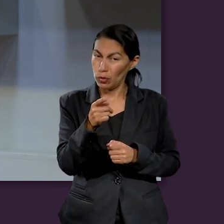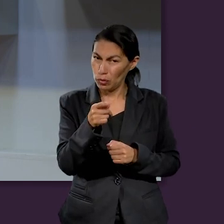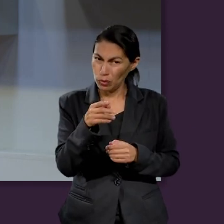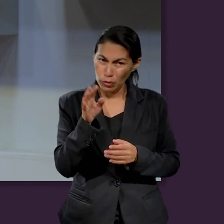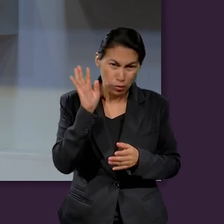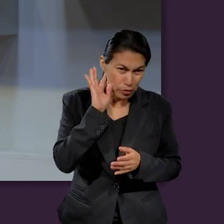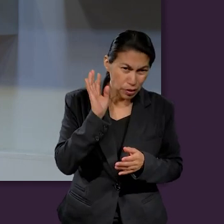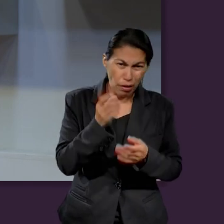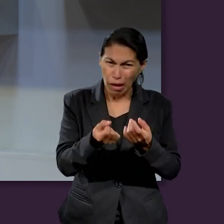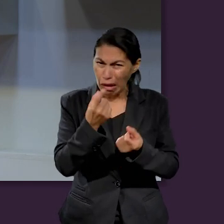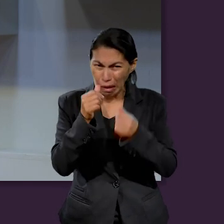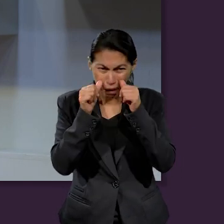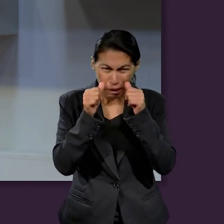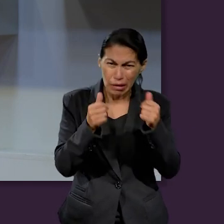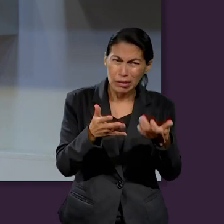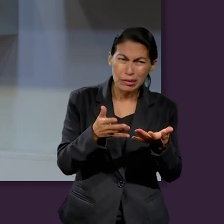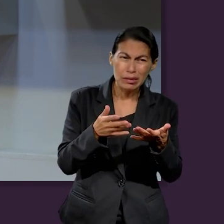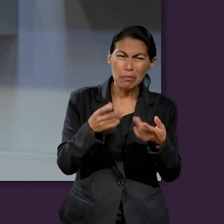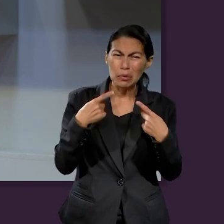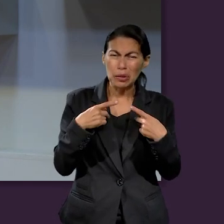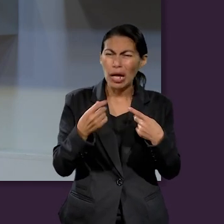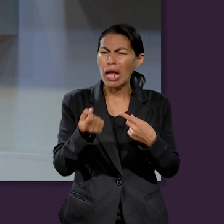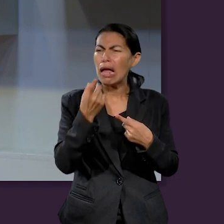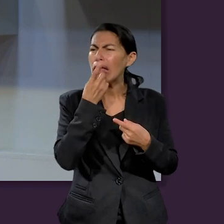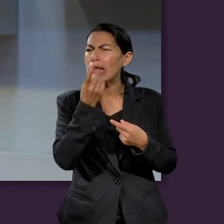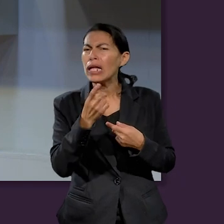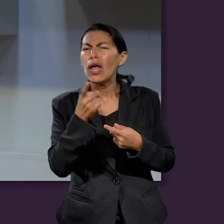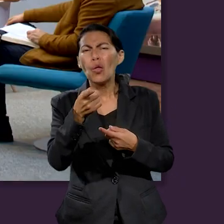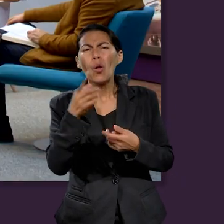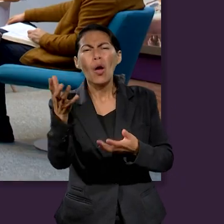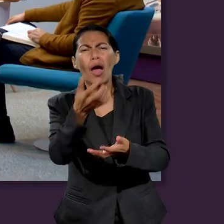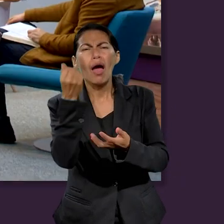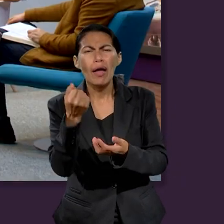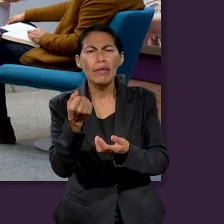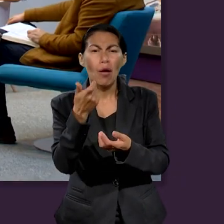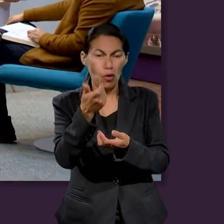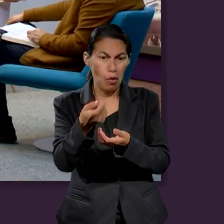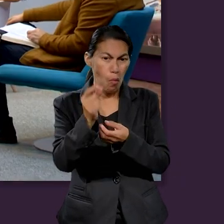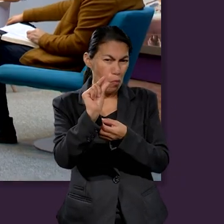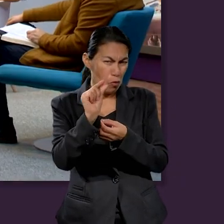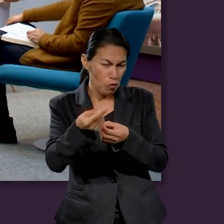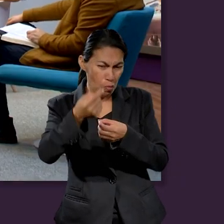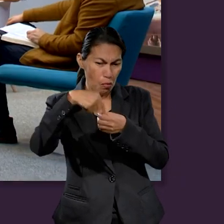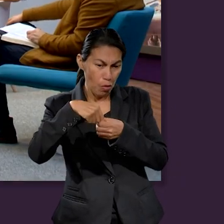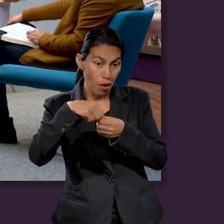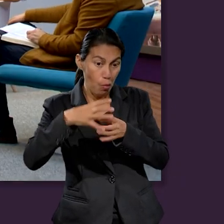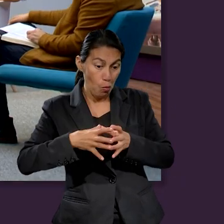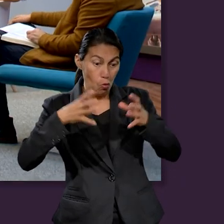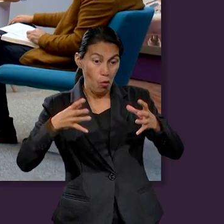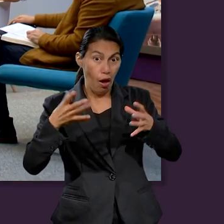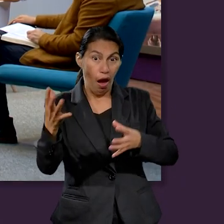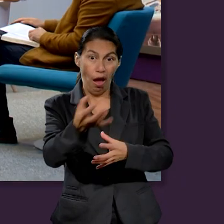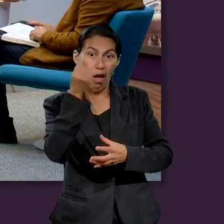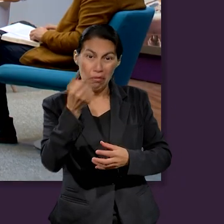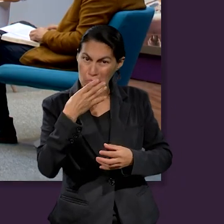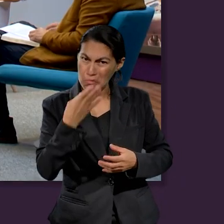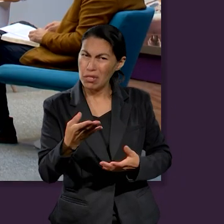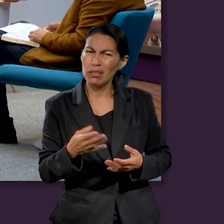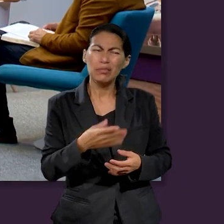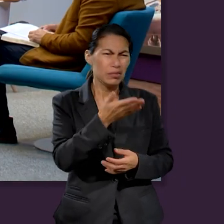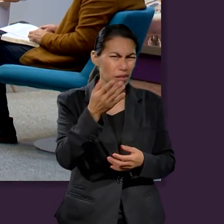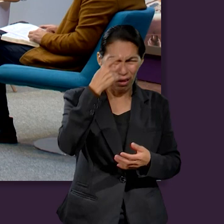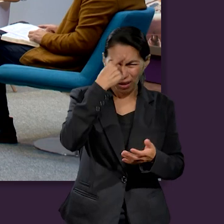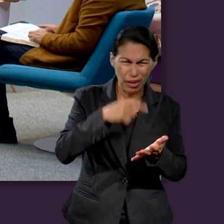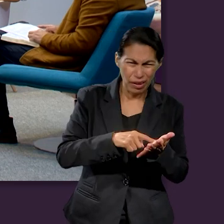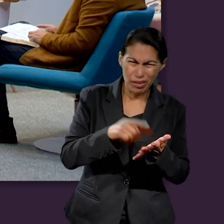tú inviertes tanto y vas a ganar tanto y en tanto tiempo te vas a volver millonario? ¿Han escuchado? Sí. ¿Cuál es su percepción de